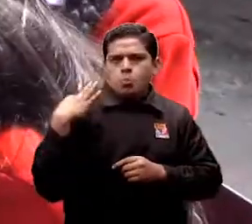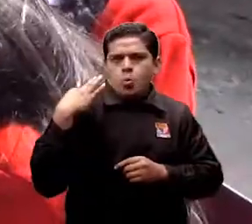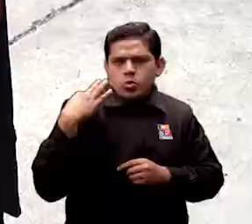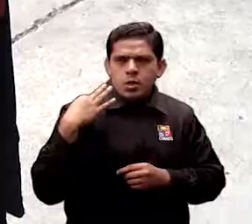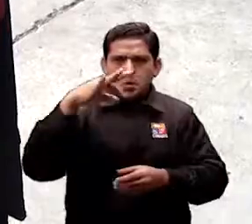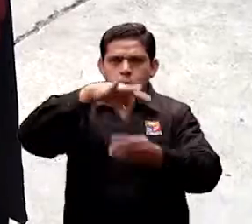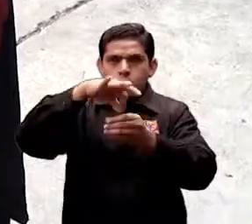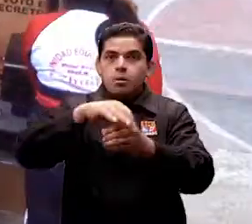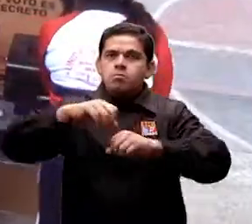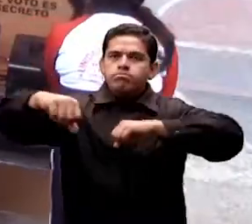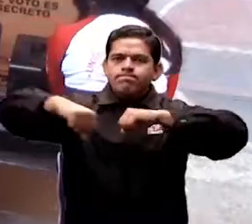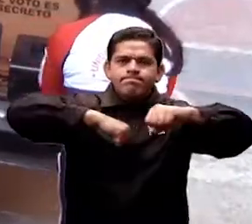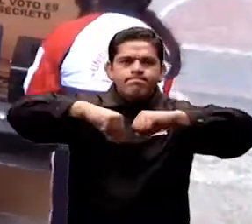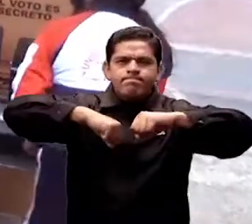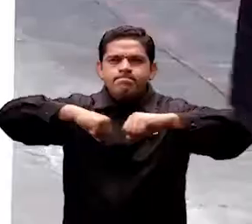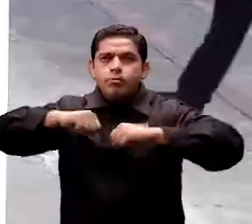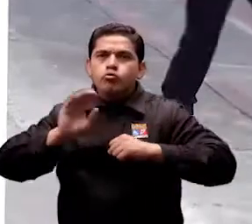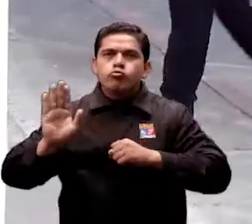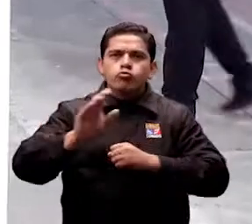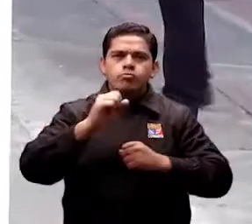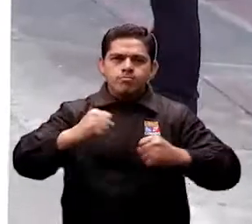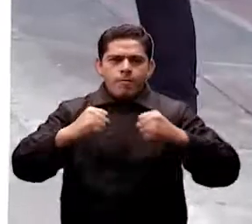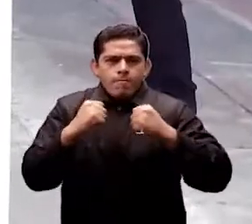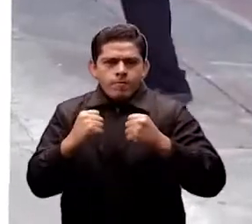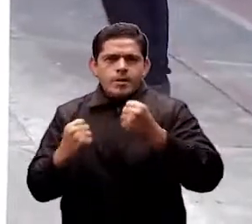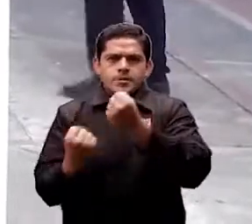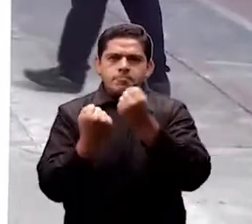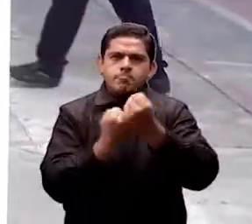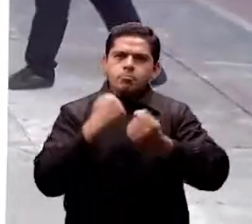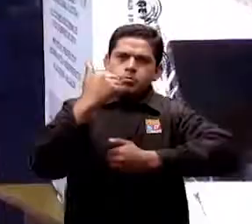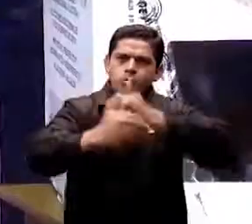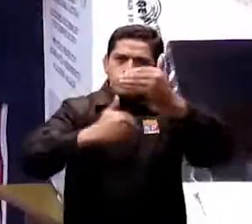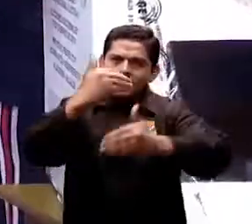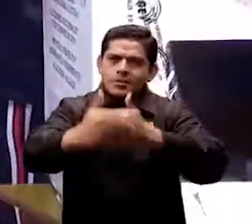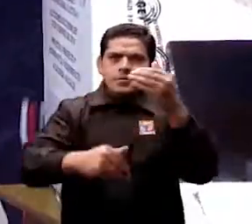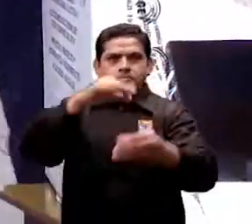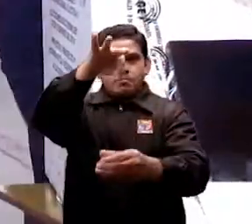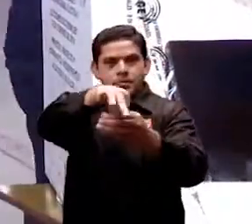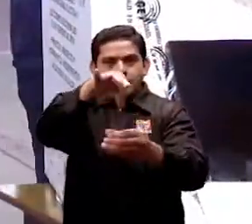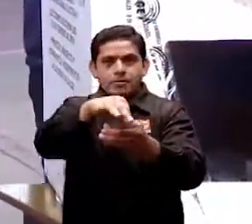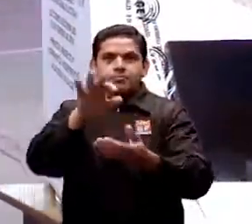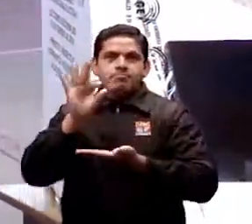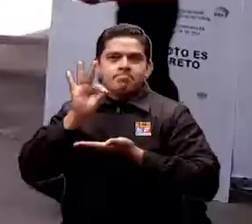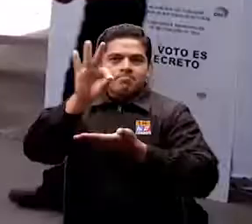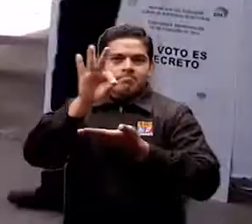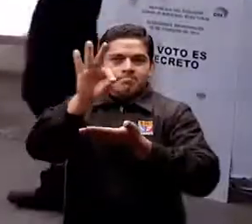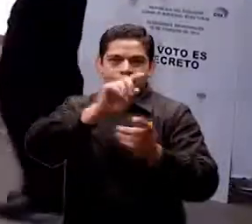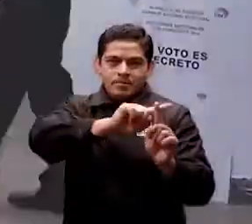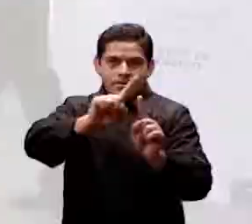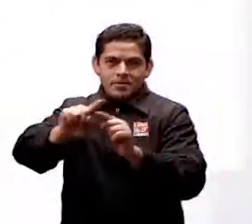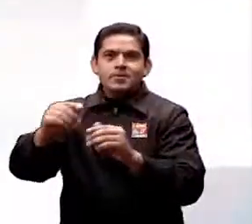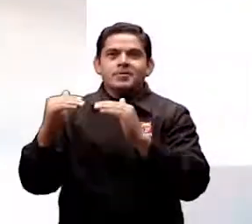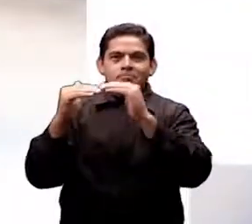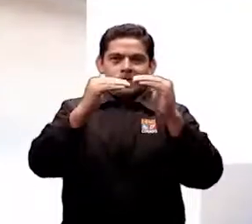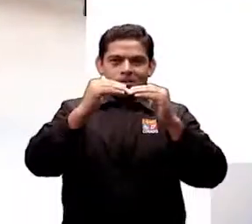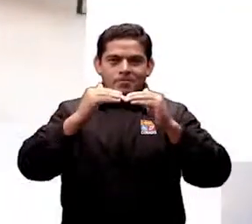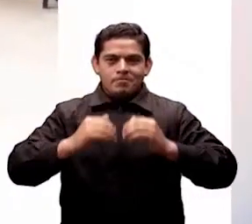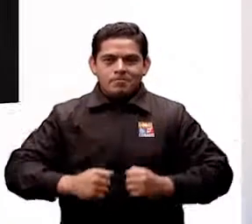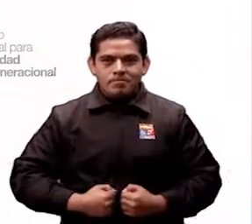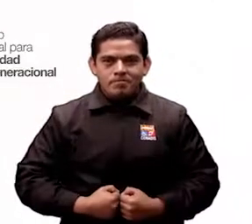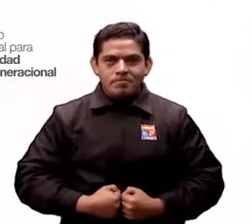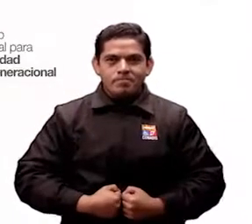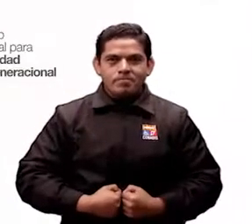desarrollarán acciones encaminadas a fortalecer sus procesos de participación y representación en ámbitos democráticos.